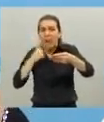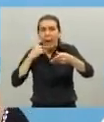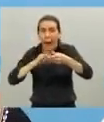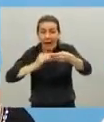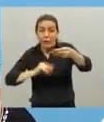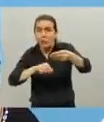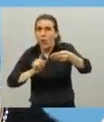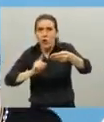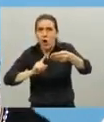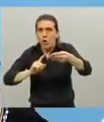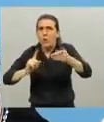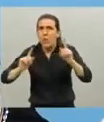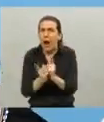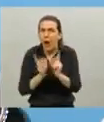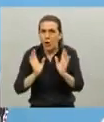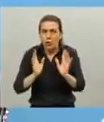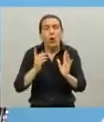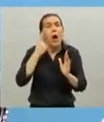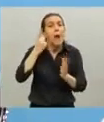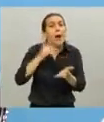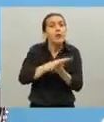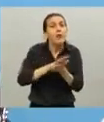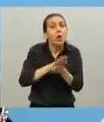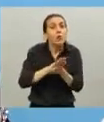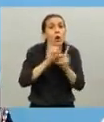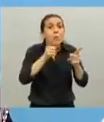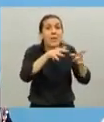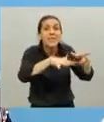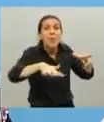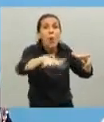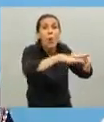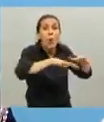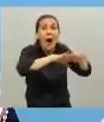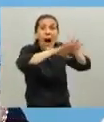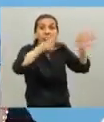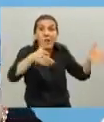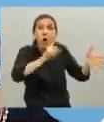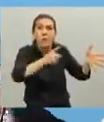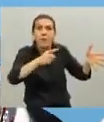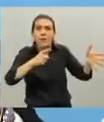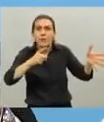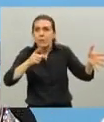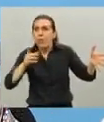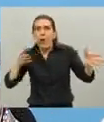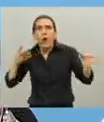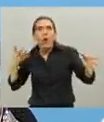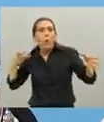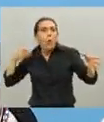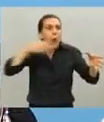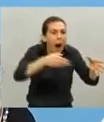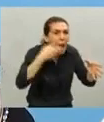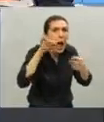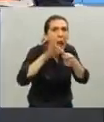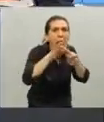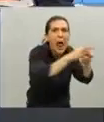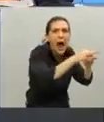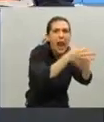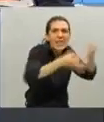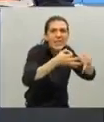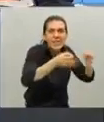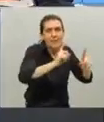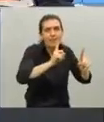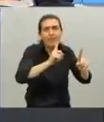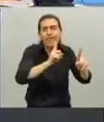Quisimos encontrar una solución que fue hacerlo en el mismo barrio. No fue una buena solución. Ya hemos arbitrado, Horacio se los va a contar en